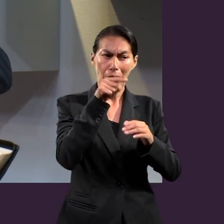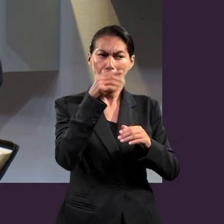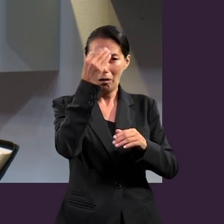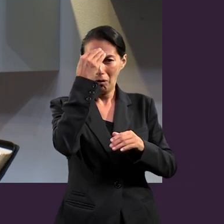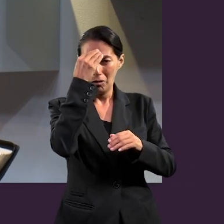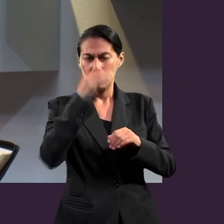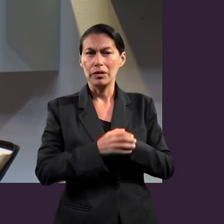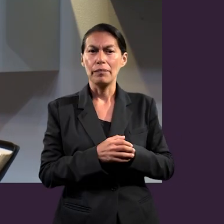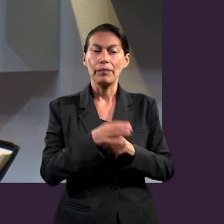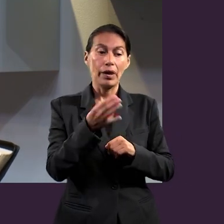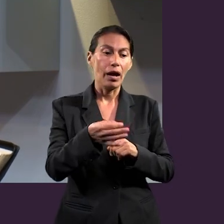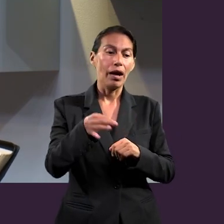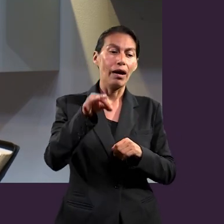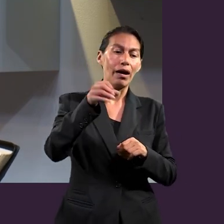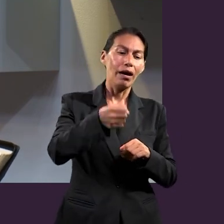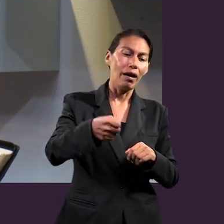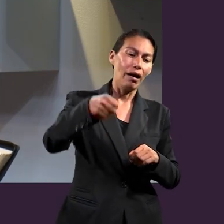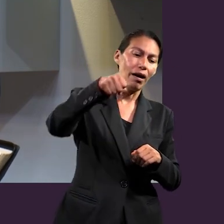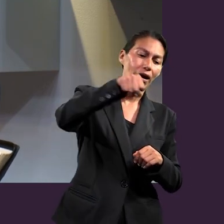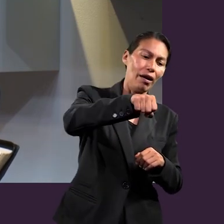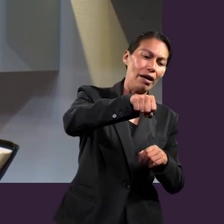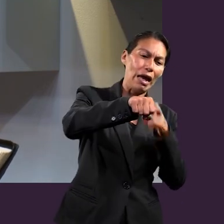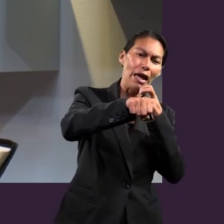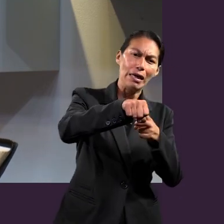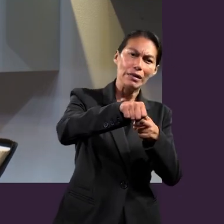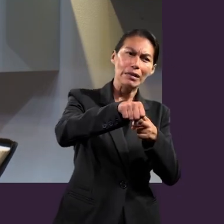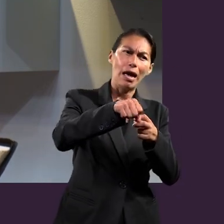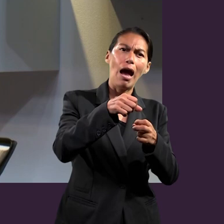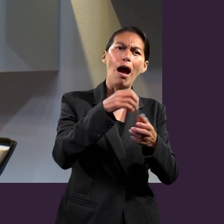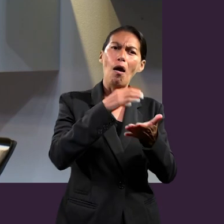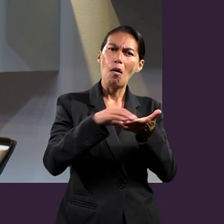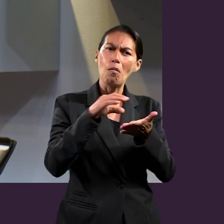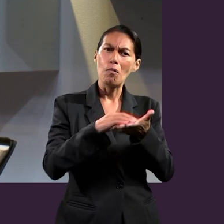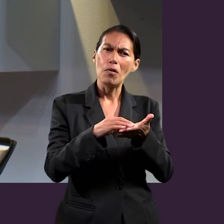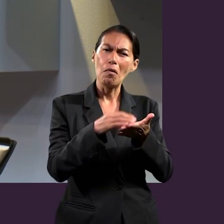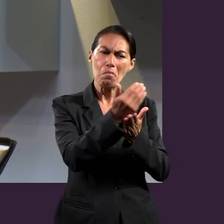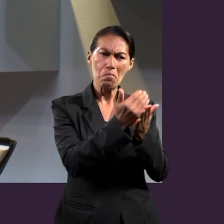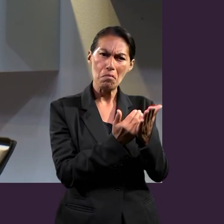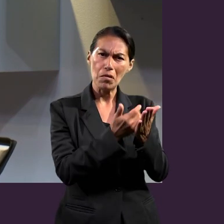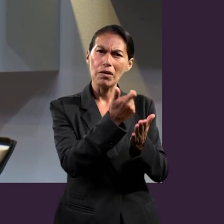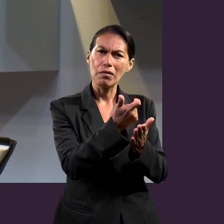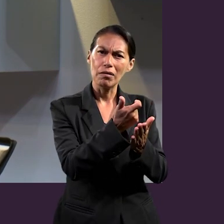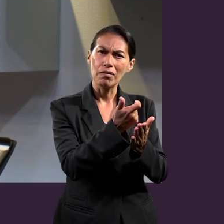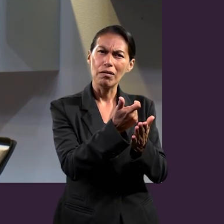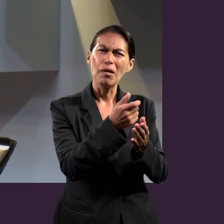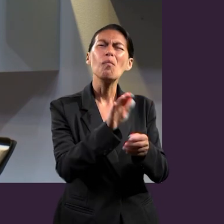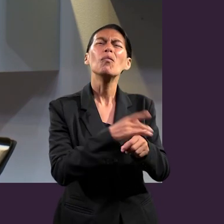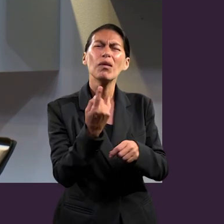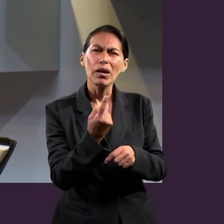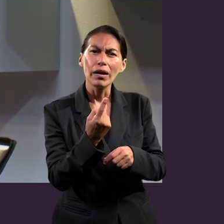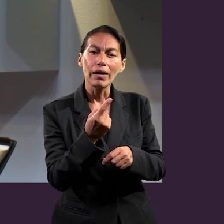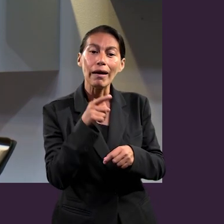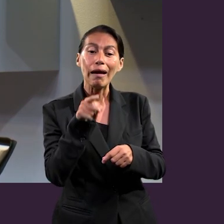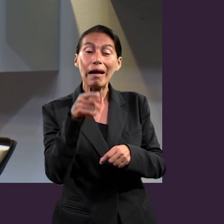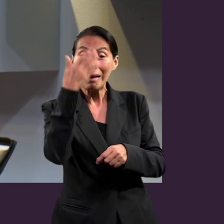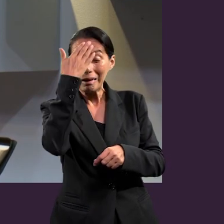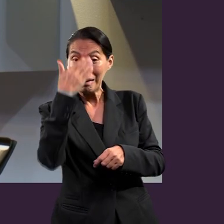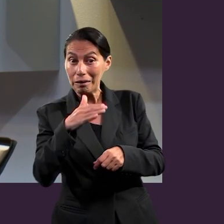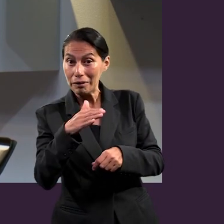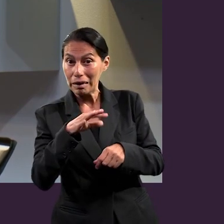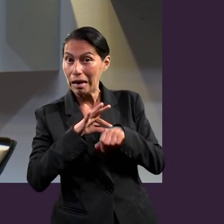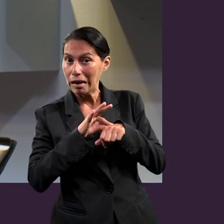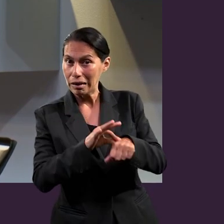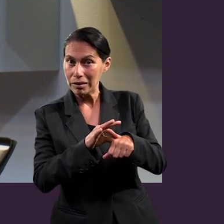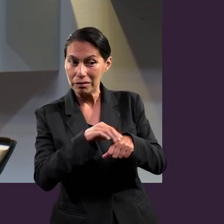Esta jarra, él pudo comprarla por una razón, él sabía realmente, sabía